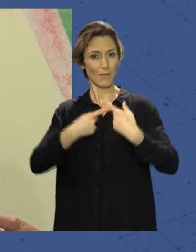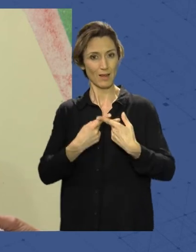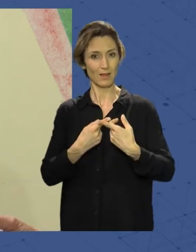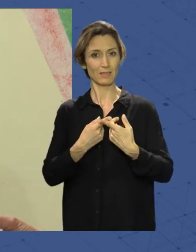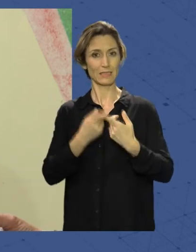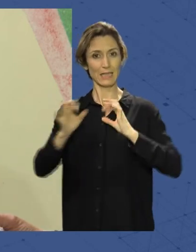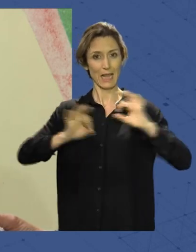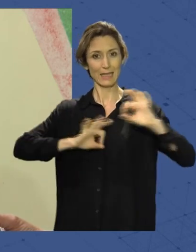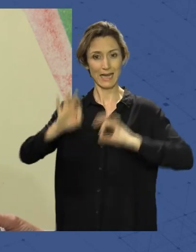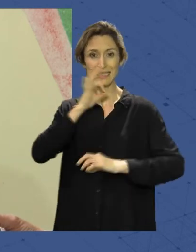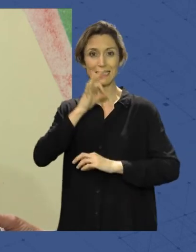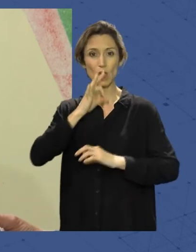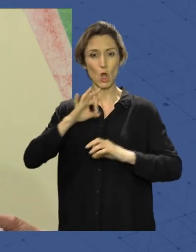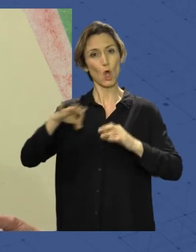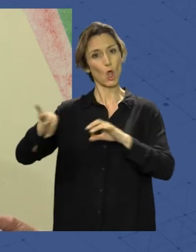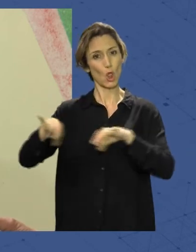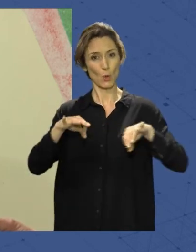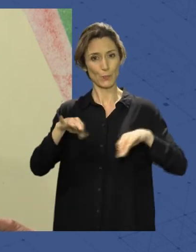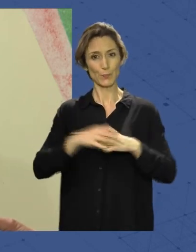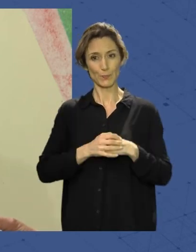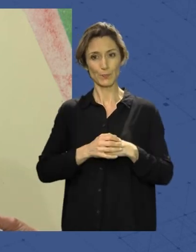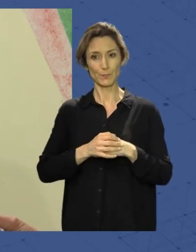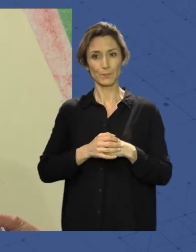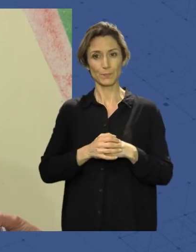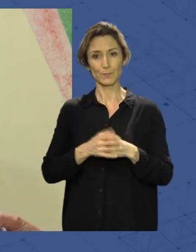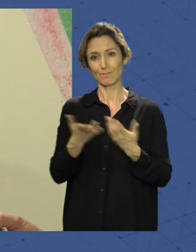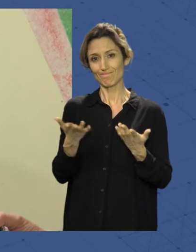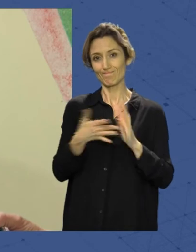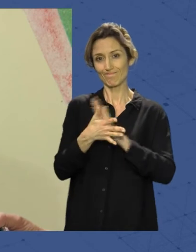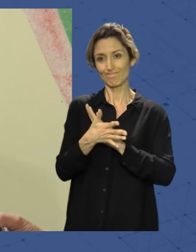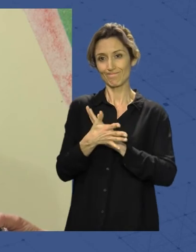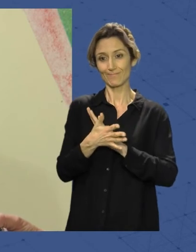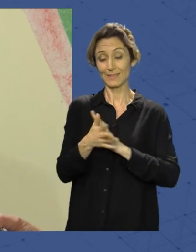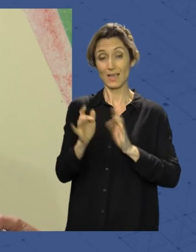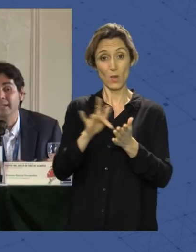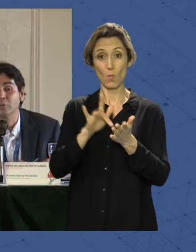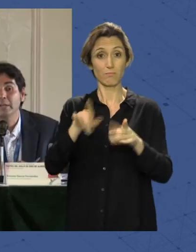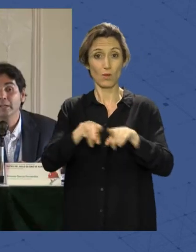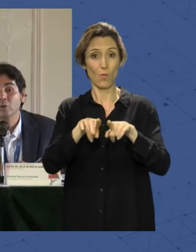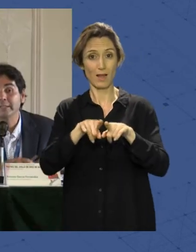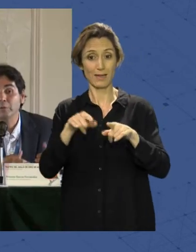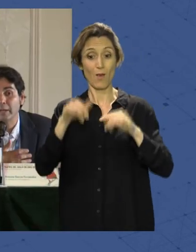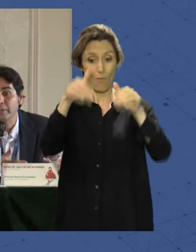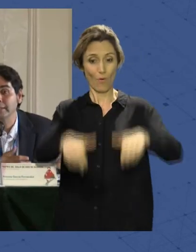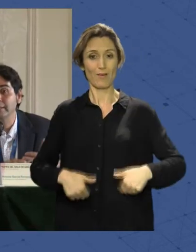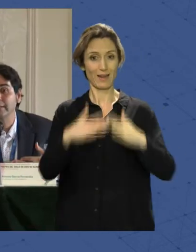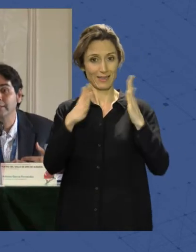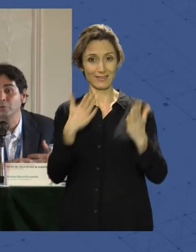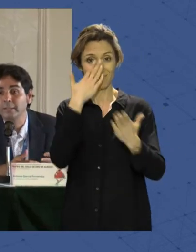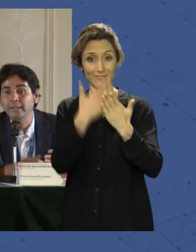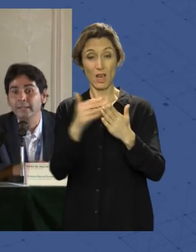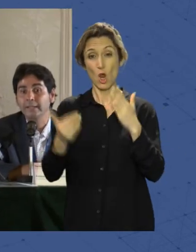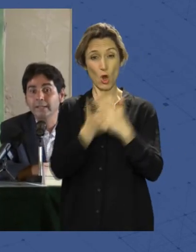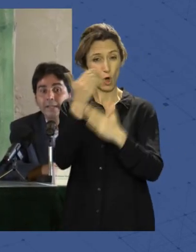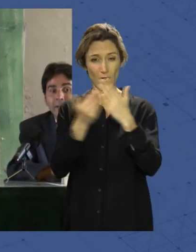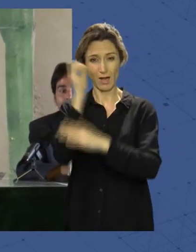del siglo de oro y es venir es casi como venir a casa sinceramente Estas jornadas cuentan con la